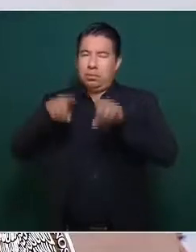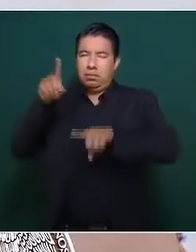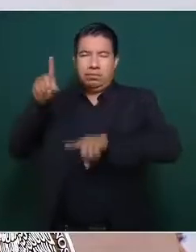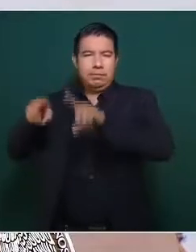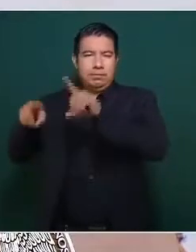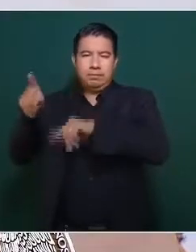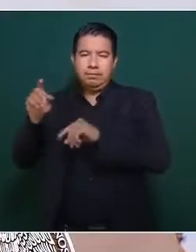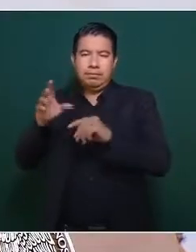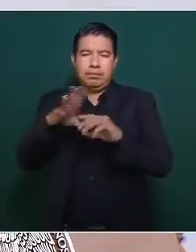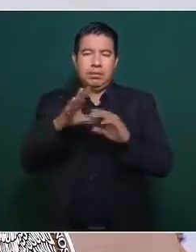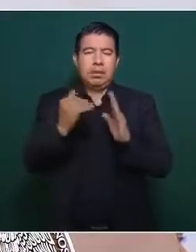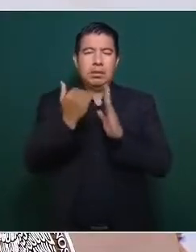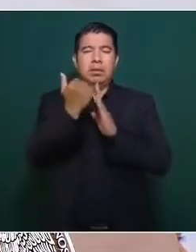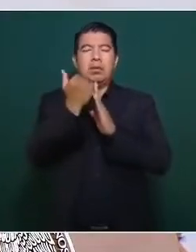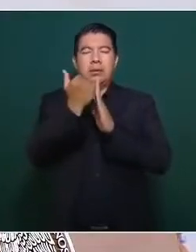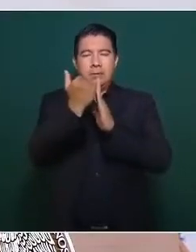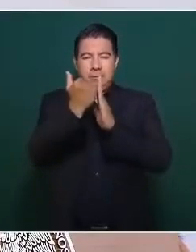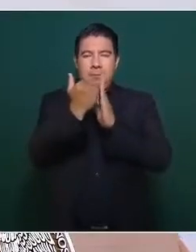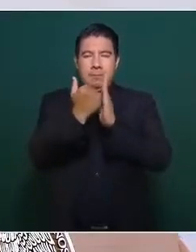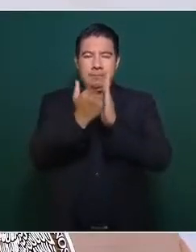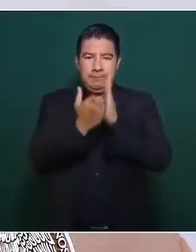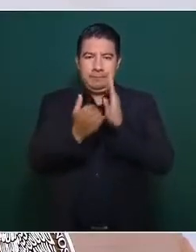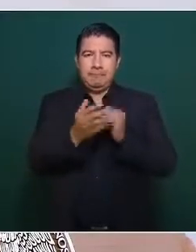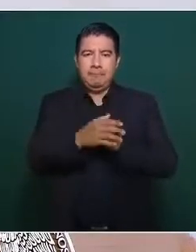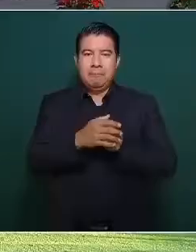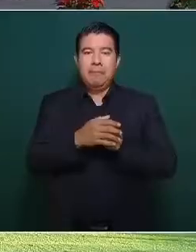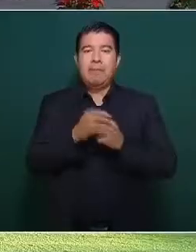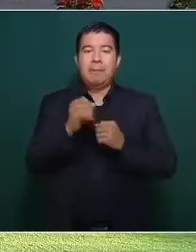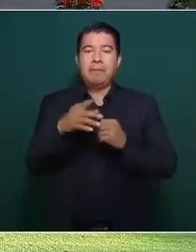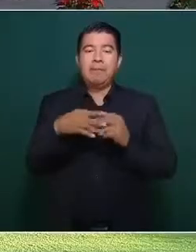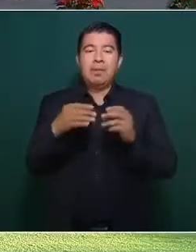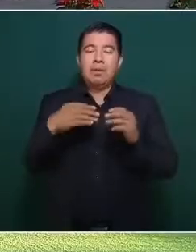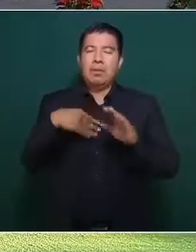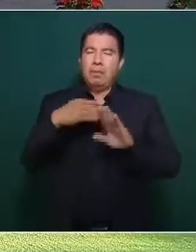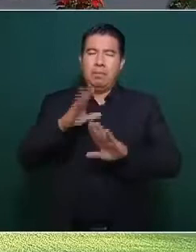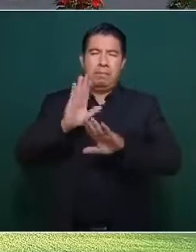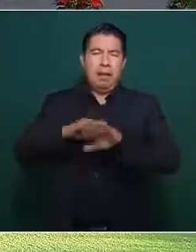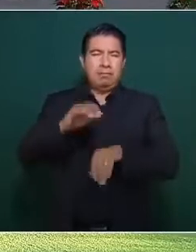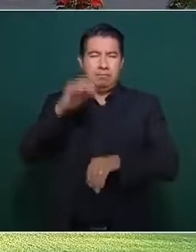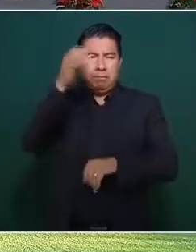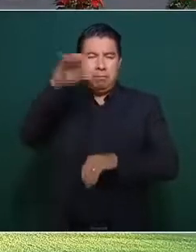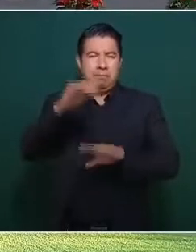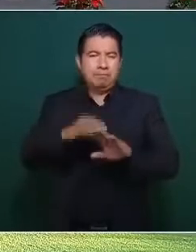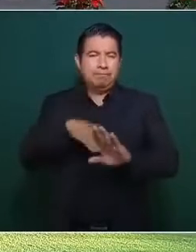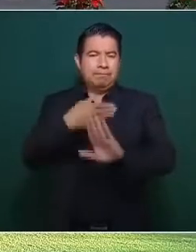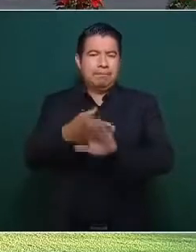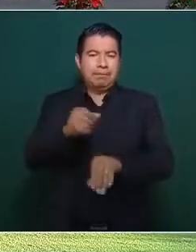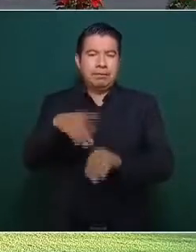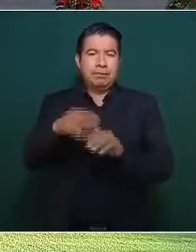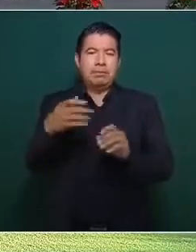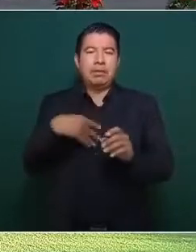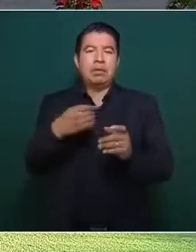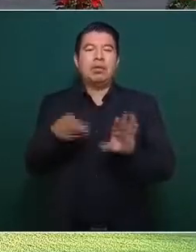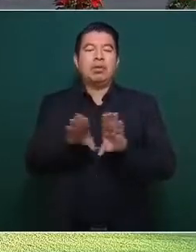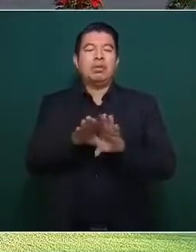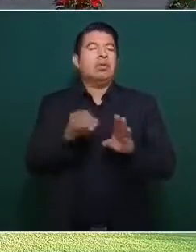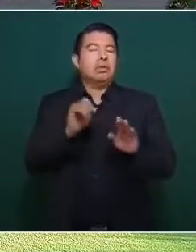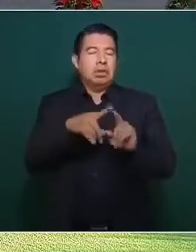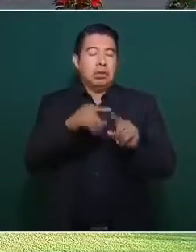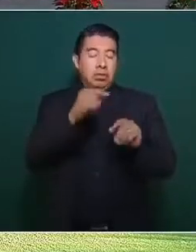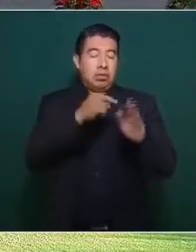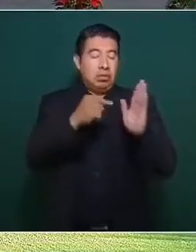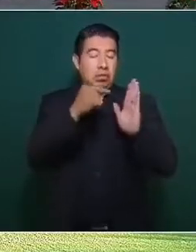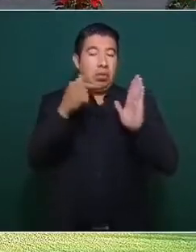una tendencia hacia la baja. El total de delitos de impacto tiene el Estado el 11 lugar,